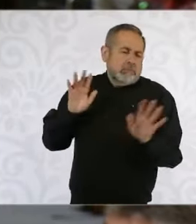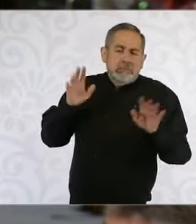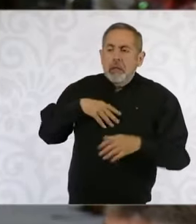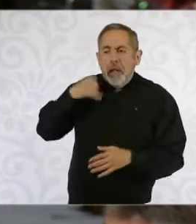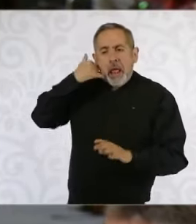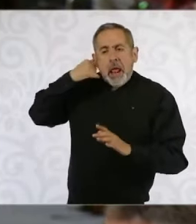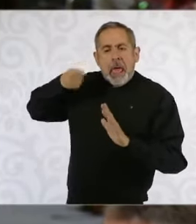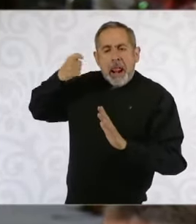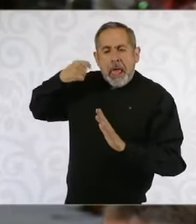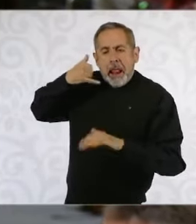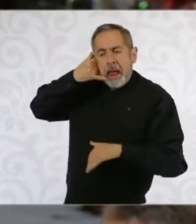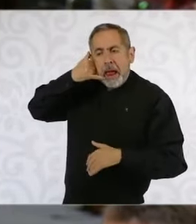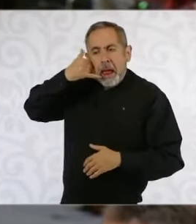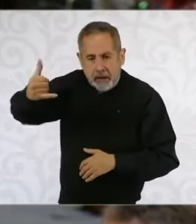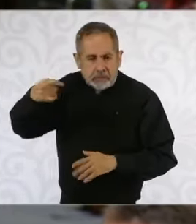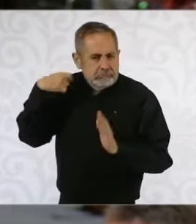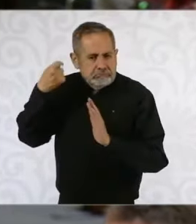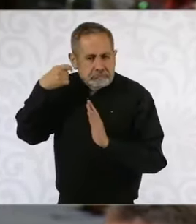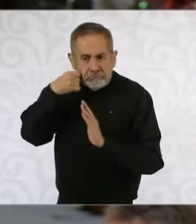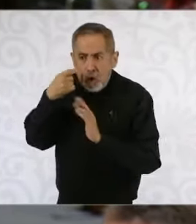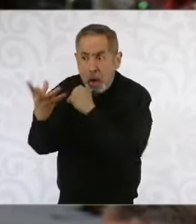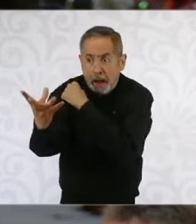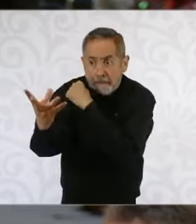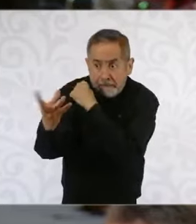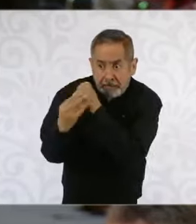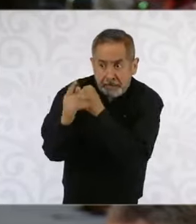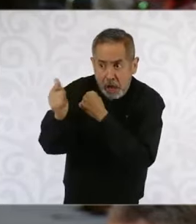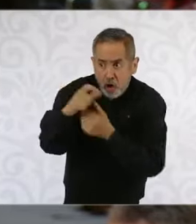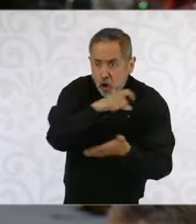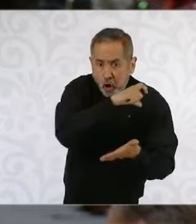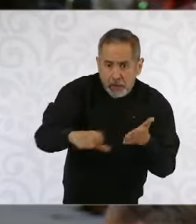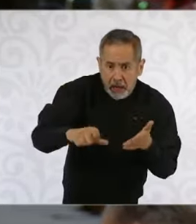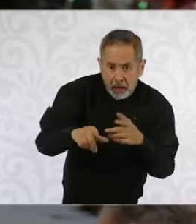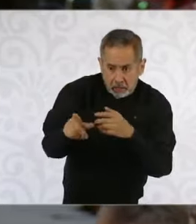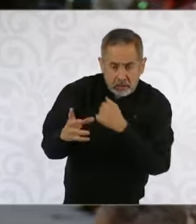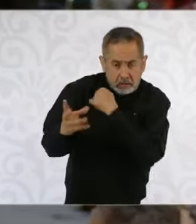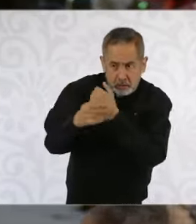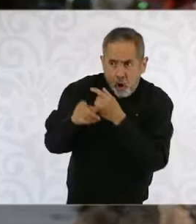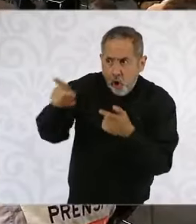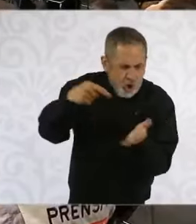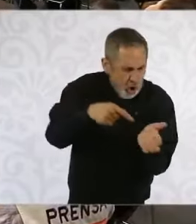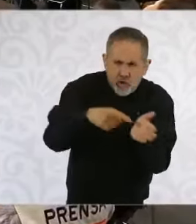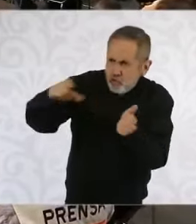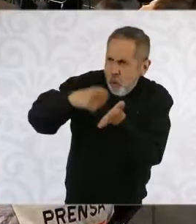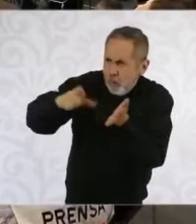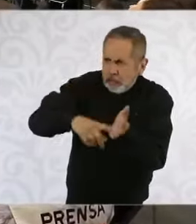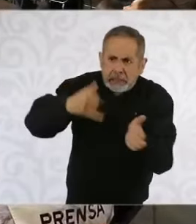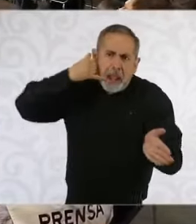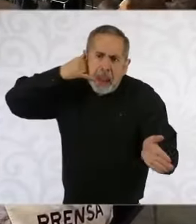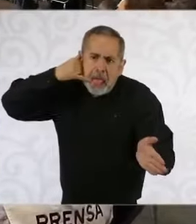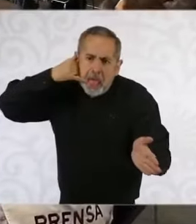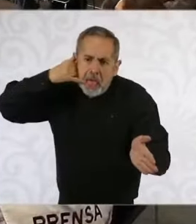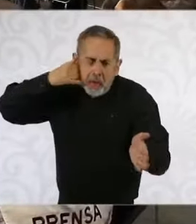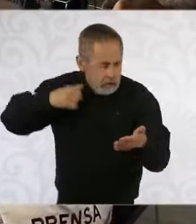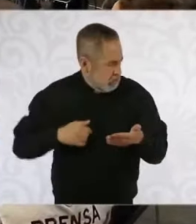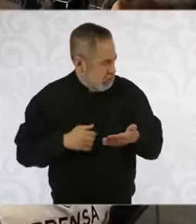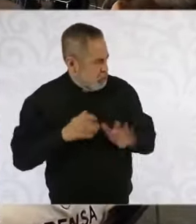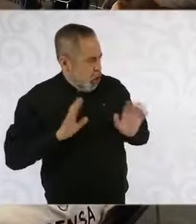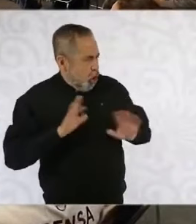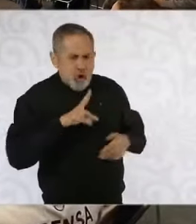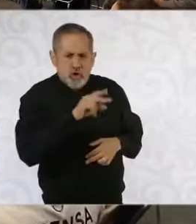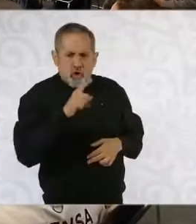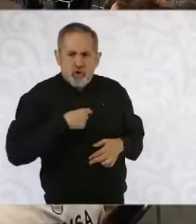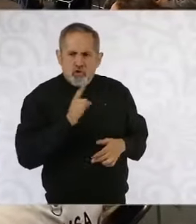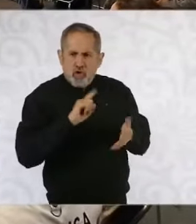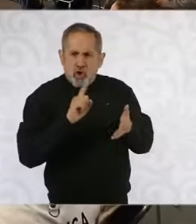preguntándoles si autorizan cierta compra o si reconocen cierta compra, ellos contestan pues que no.